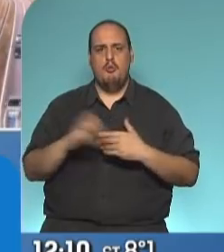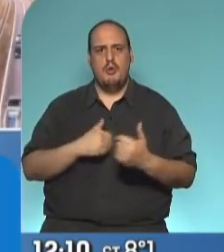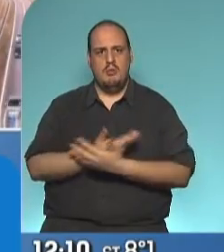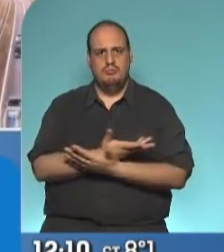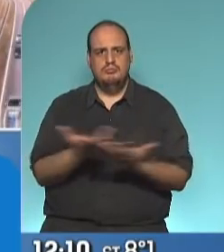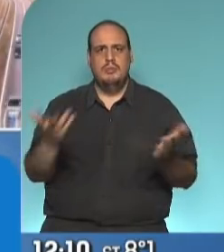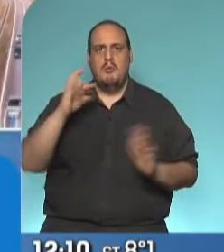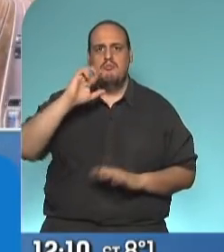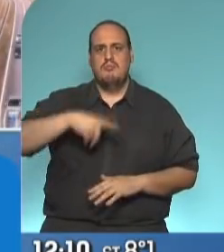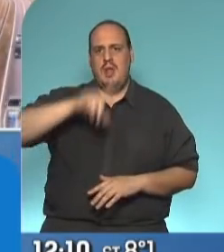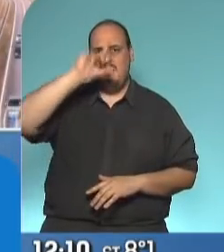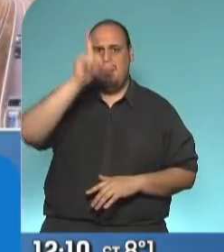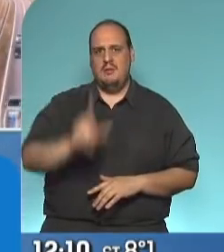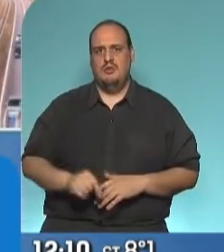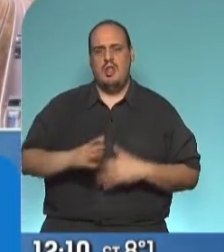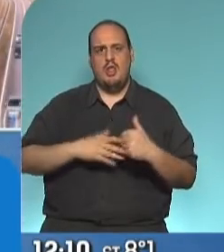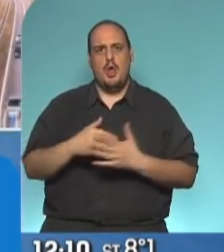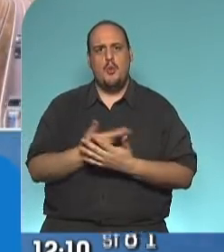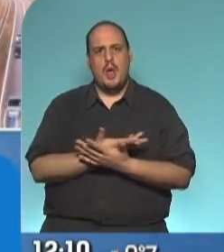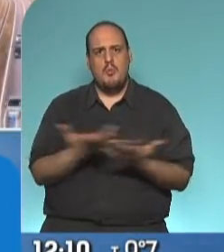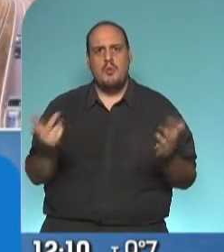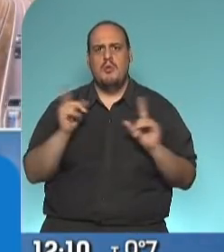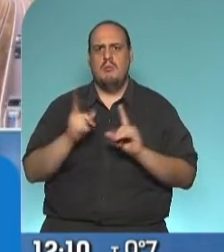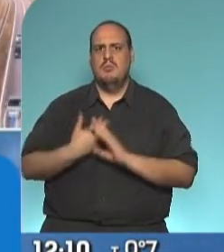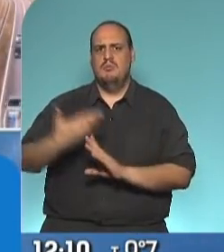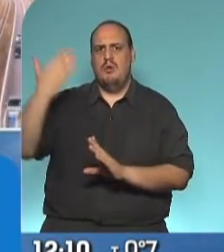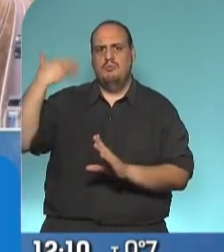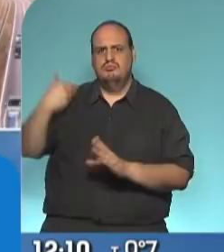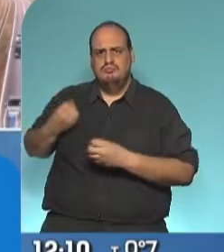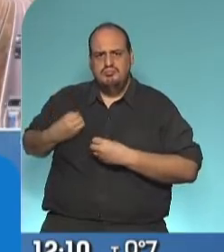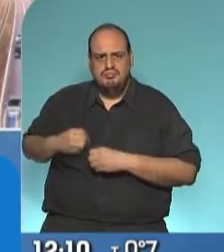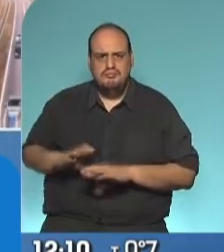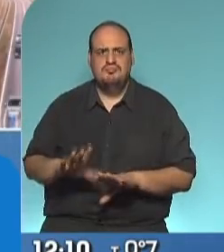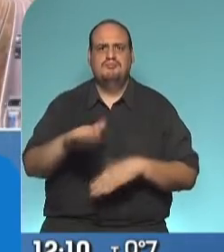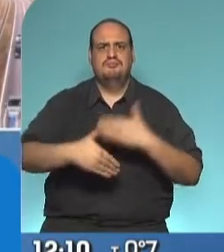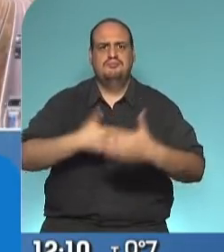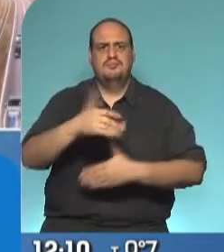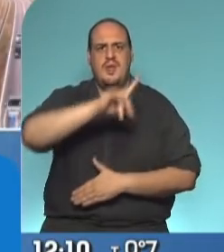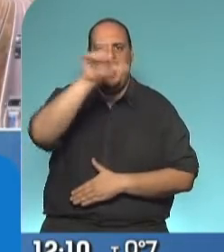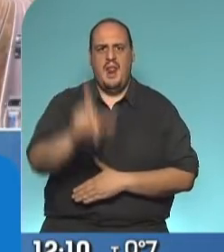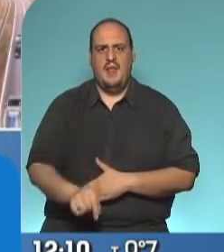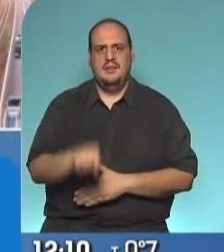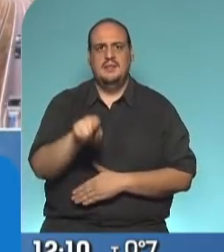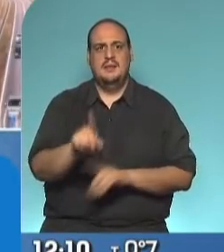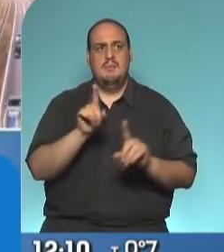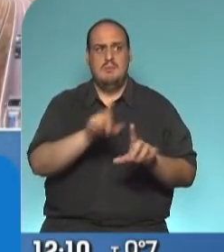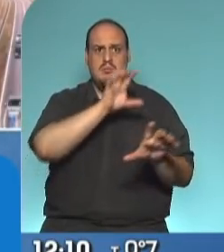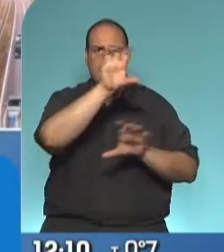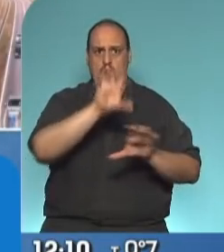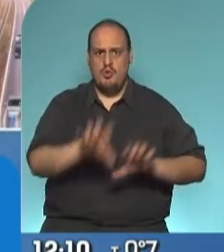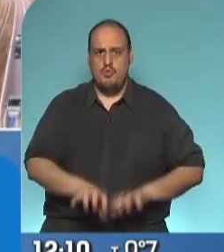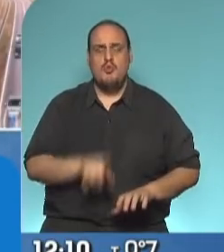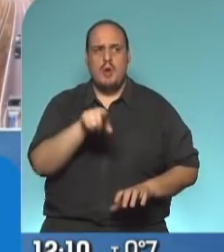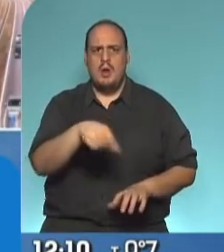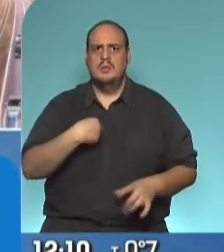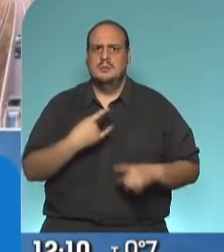Plan Nacional de Obra Pública que venimos llevando adelante en toda la Argentina, en cada una de las jurisdicciones con un